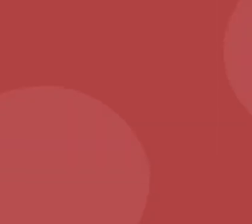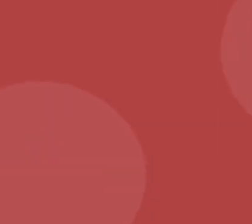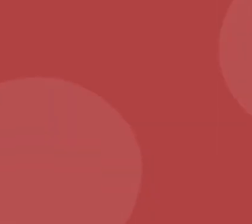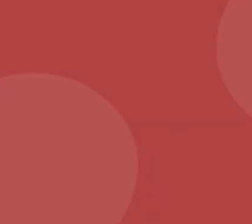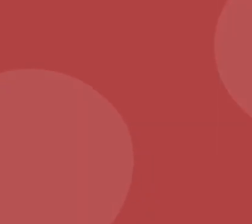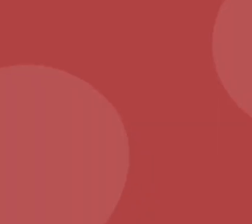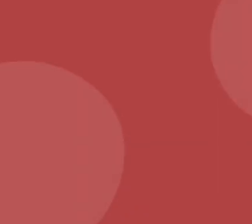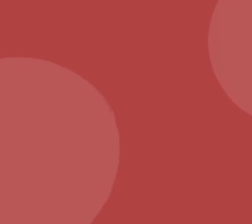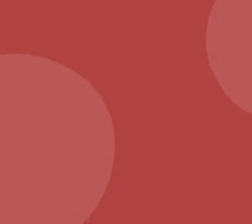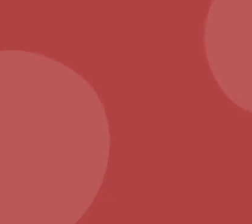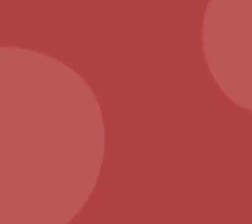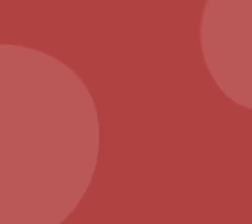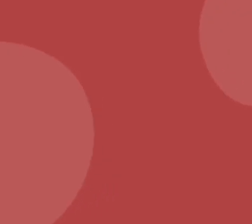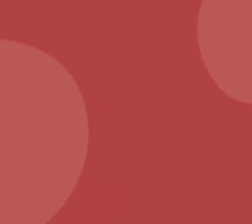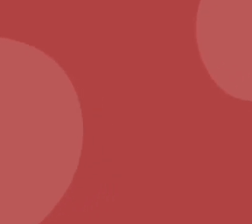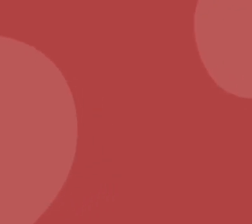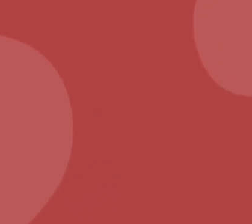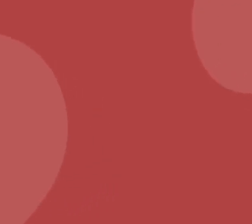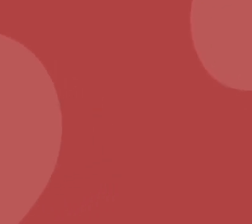hashtag persona.